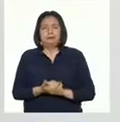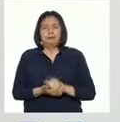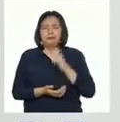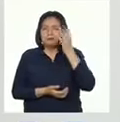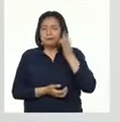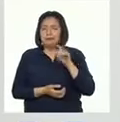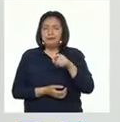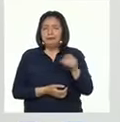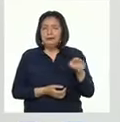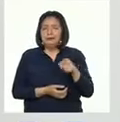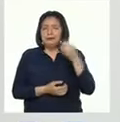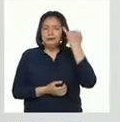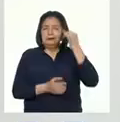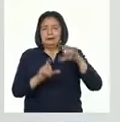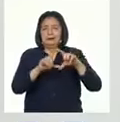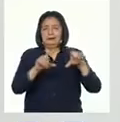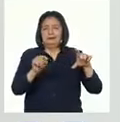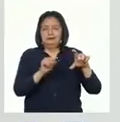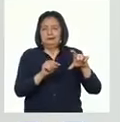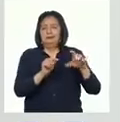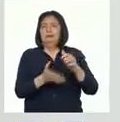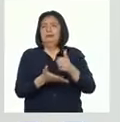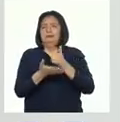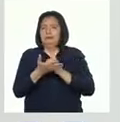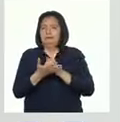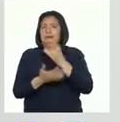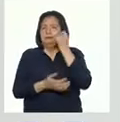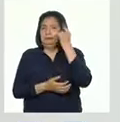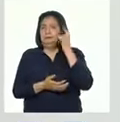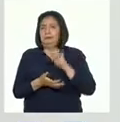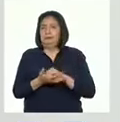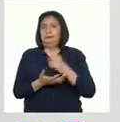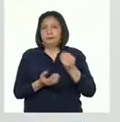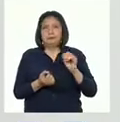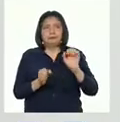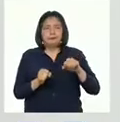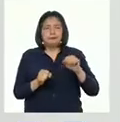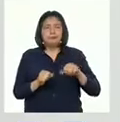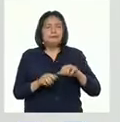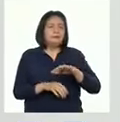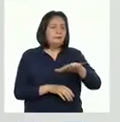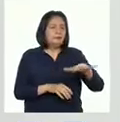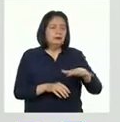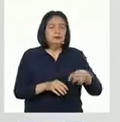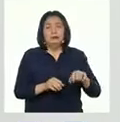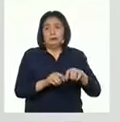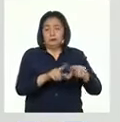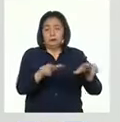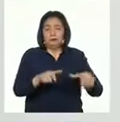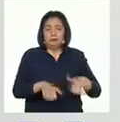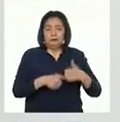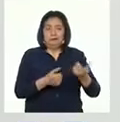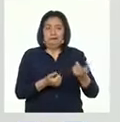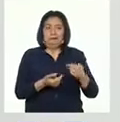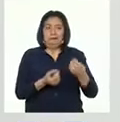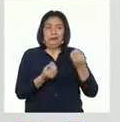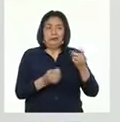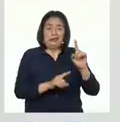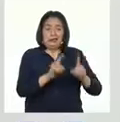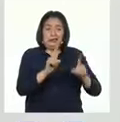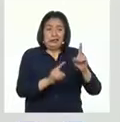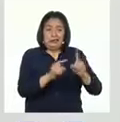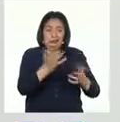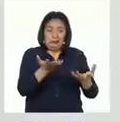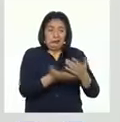Creo que las ideas de este párrafo sí nos ayudan a comprender la relación de los ecosistemas, porque si se perjudica a algún